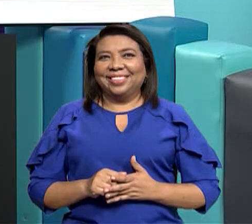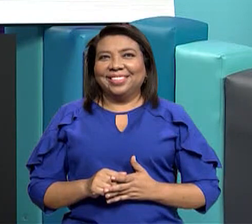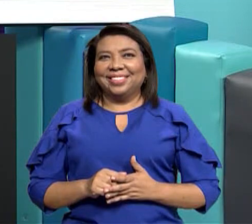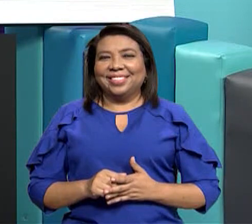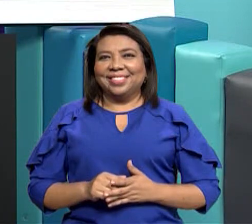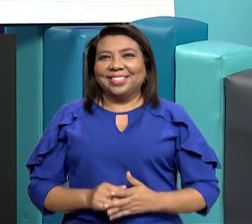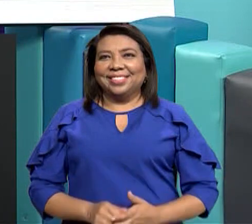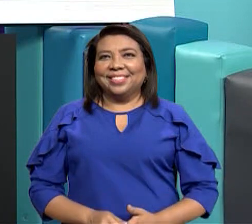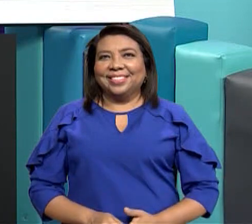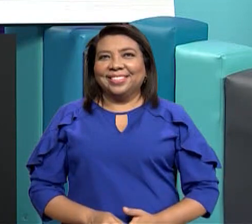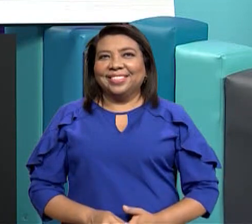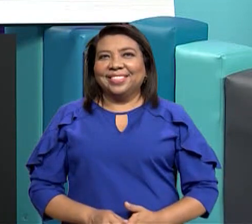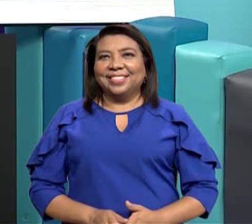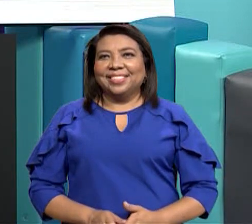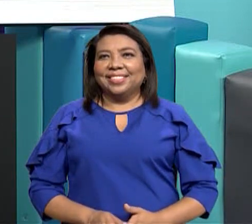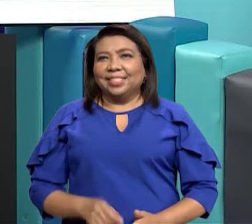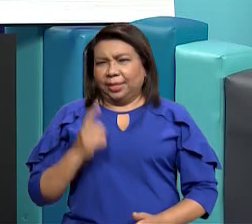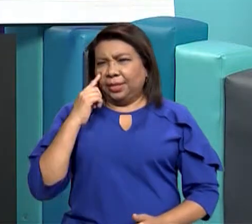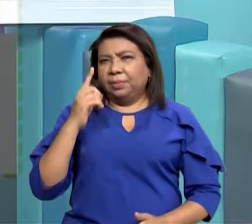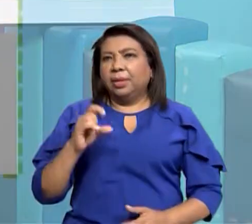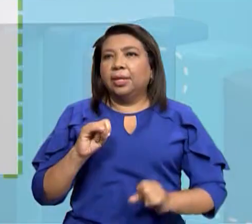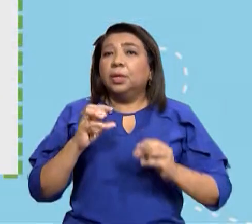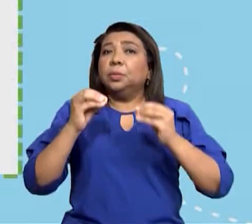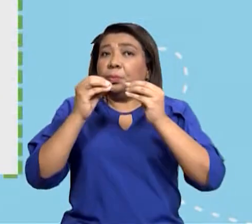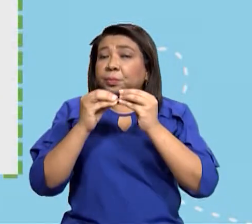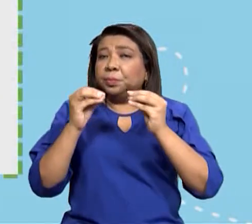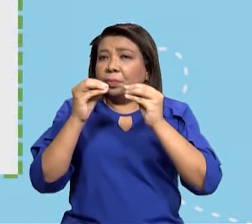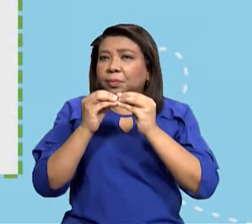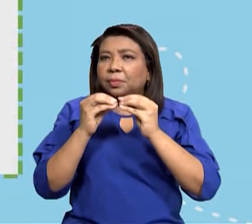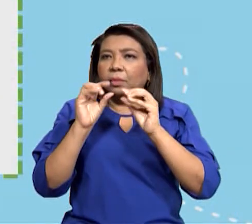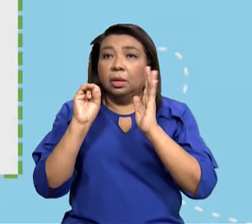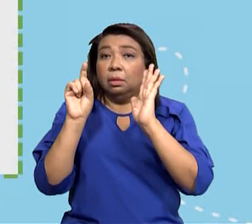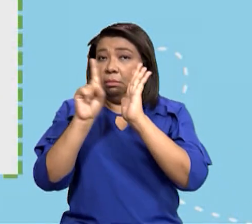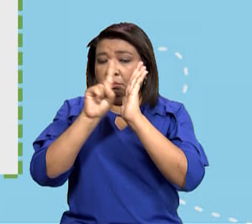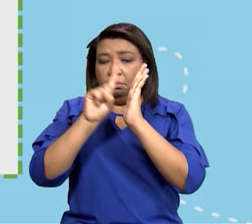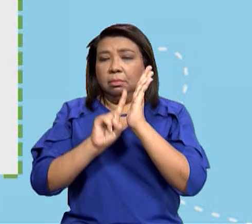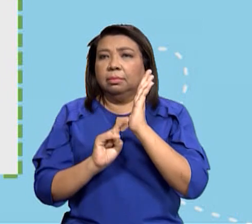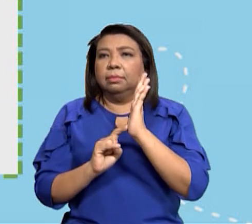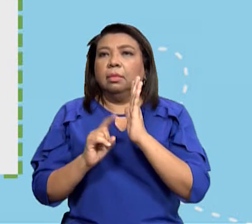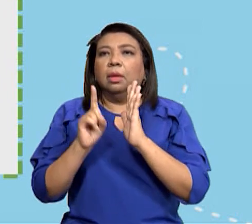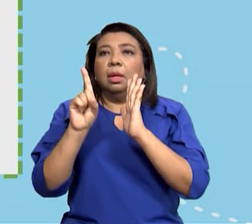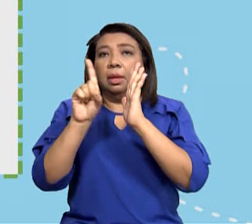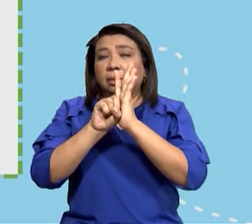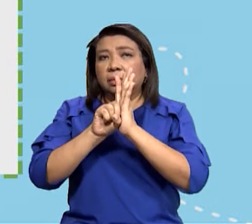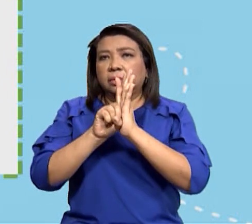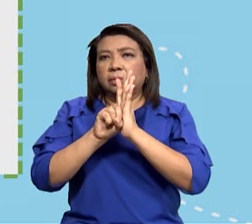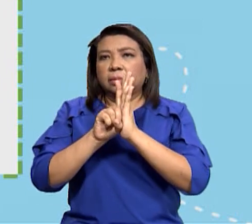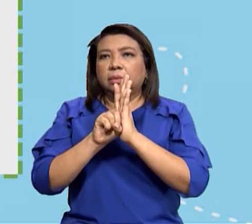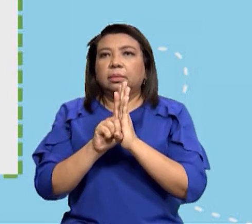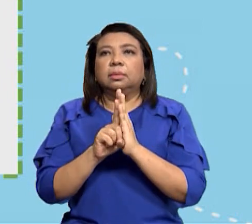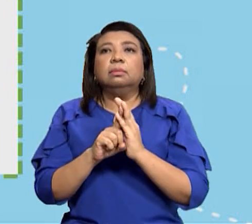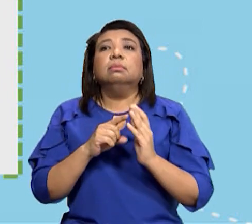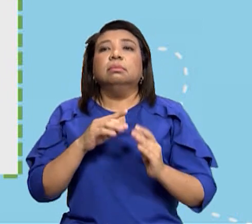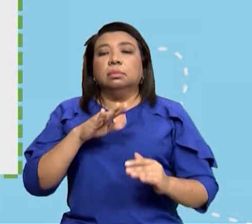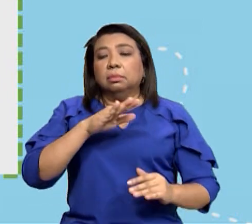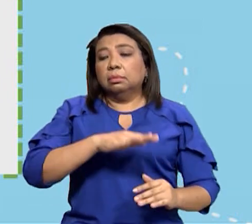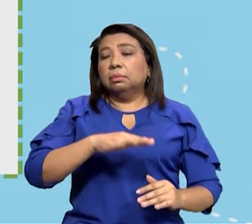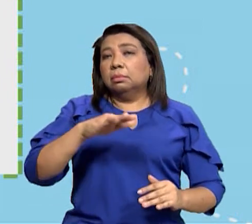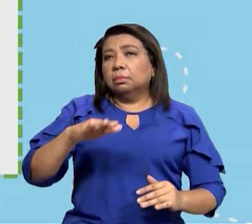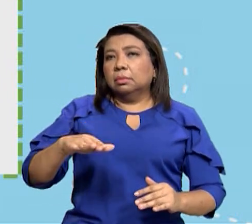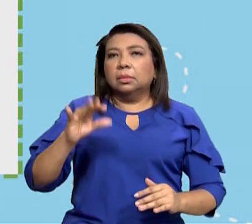seguimos acá viendo los de los derechos entonces hay una niña que está haciendo esa niña